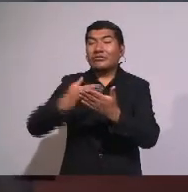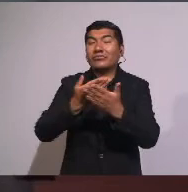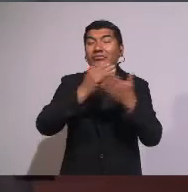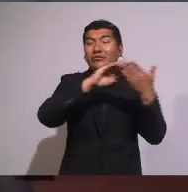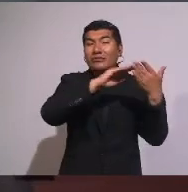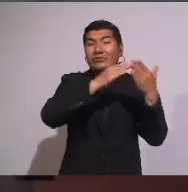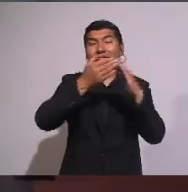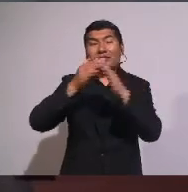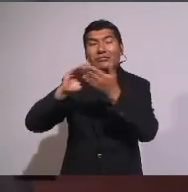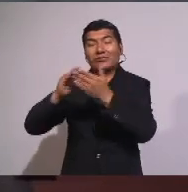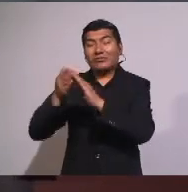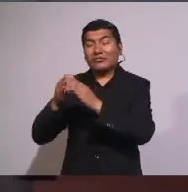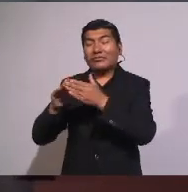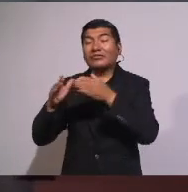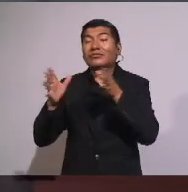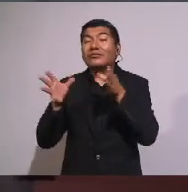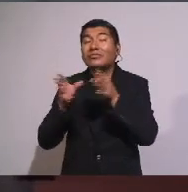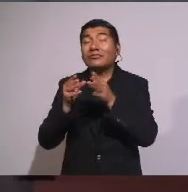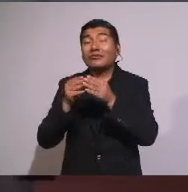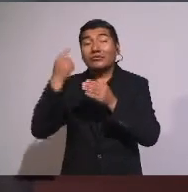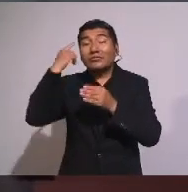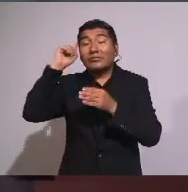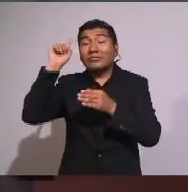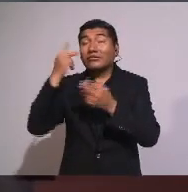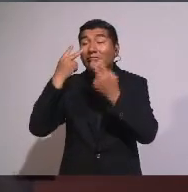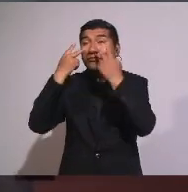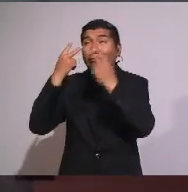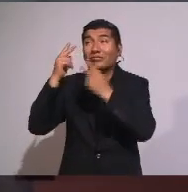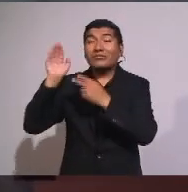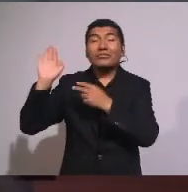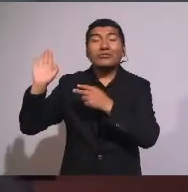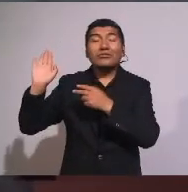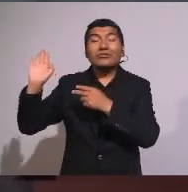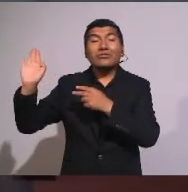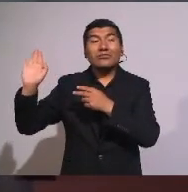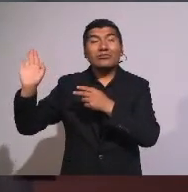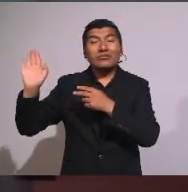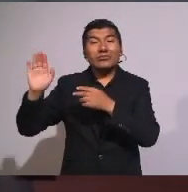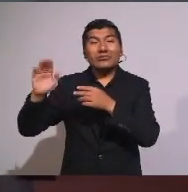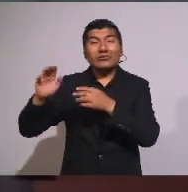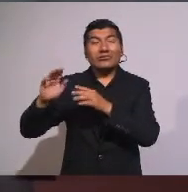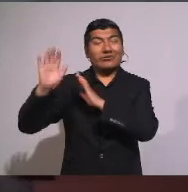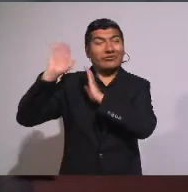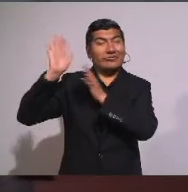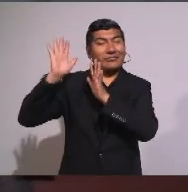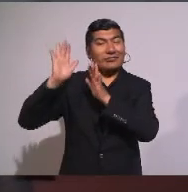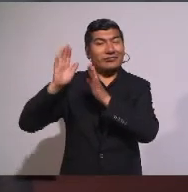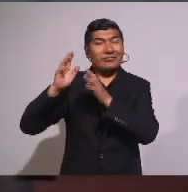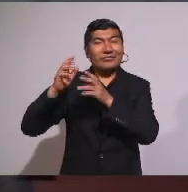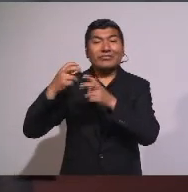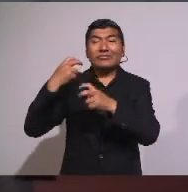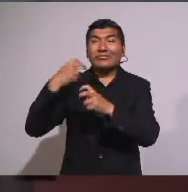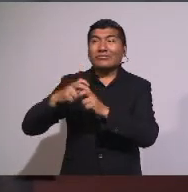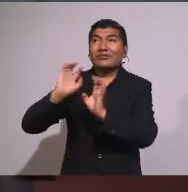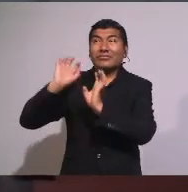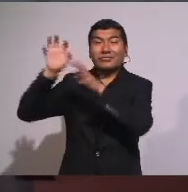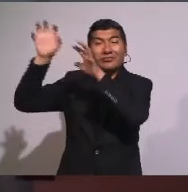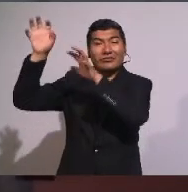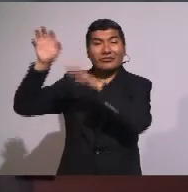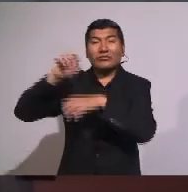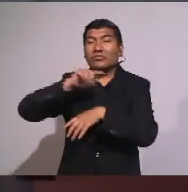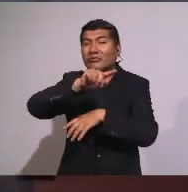Que se reunió para escuchar Su sermón de la montaña Sean perfectos